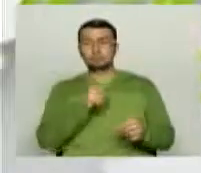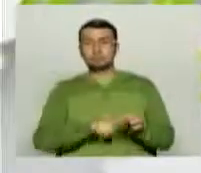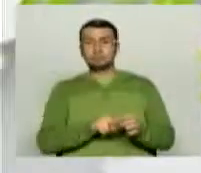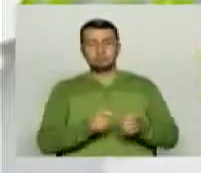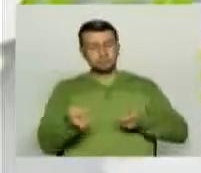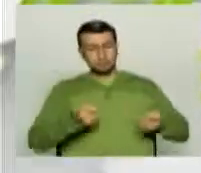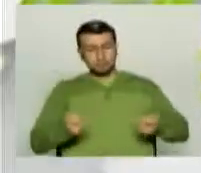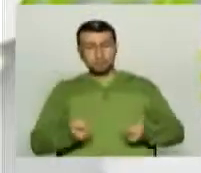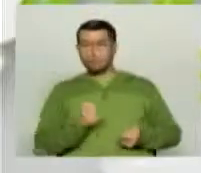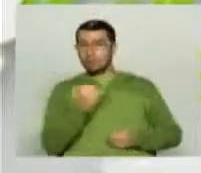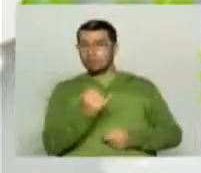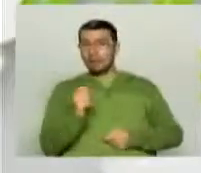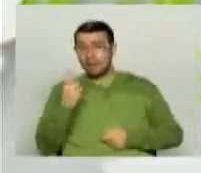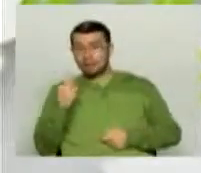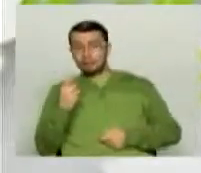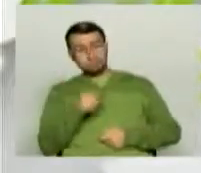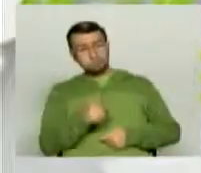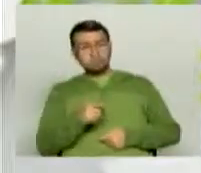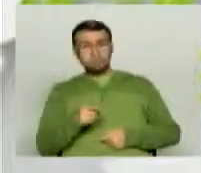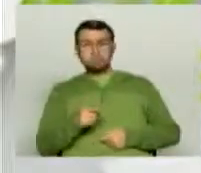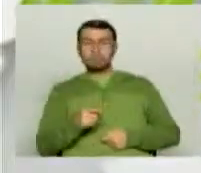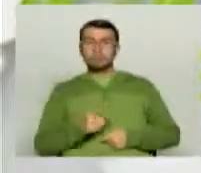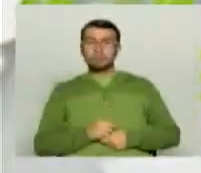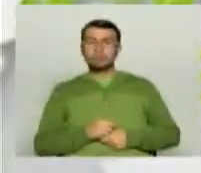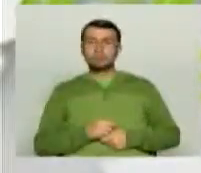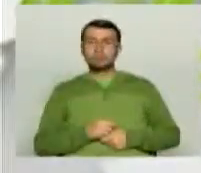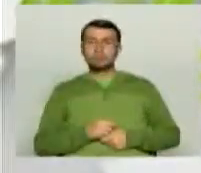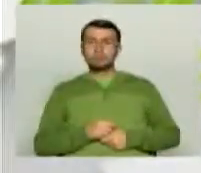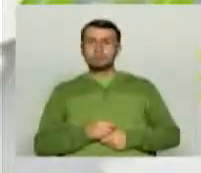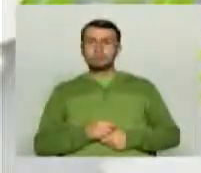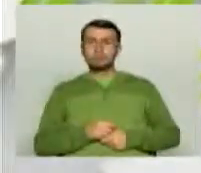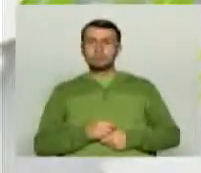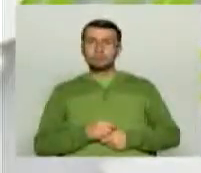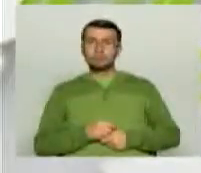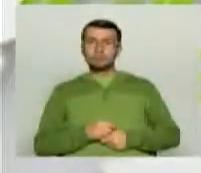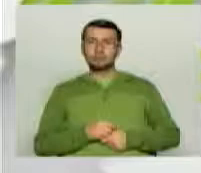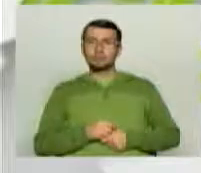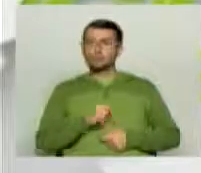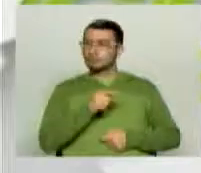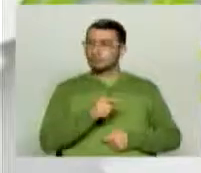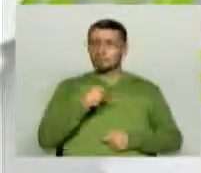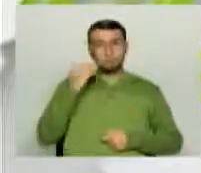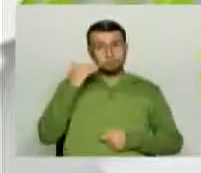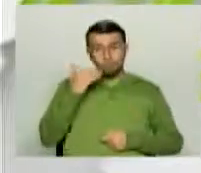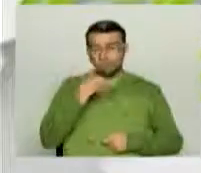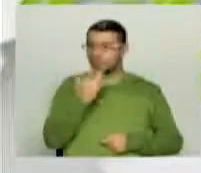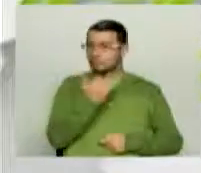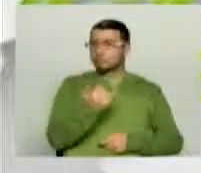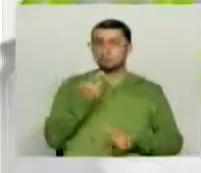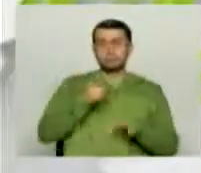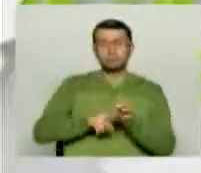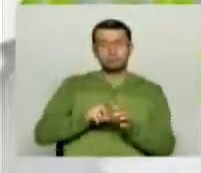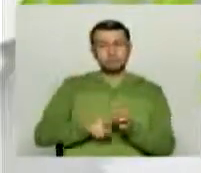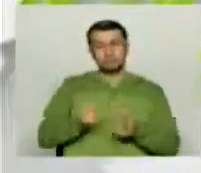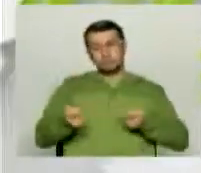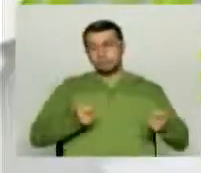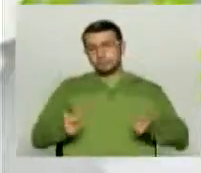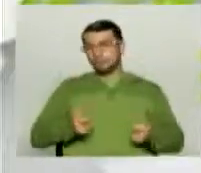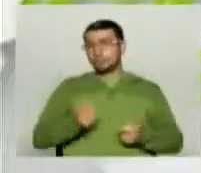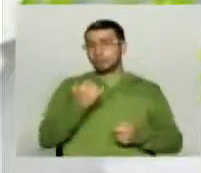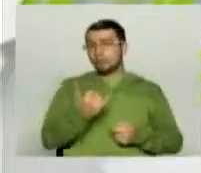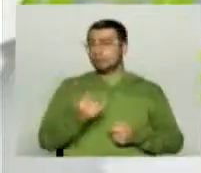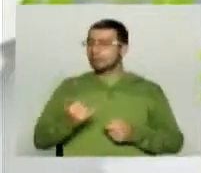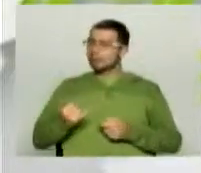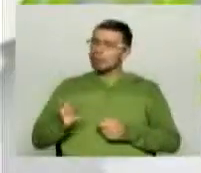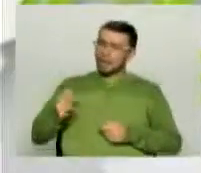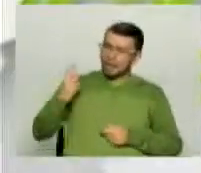Pero había un poquito de machismo. Bueno, pero nada más porque las mujeres no se interesaban mucho por incursionar. Digamos que, en cierta